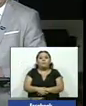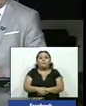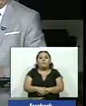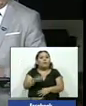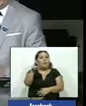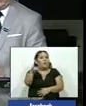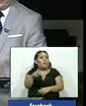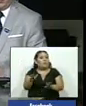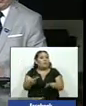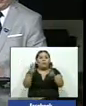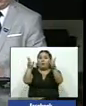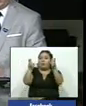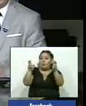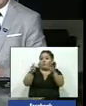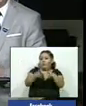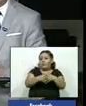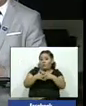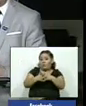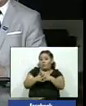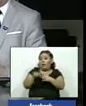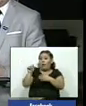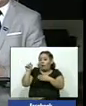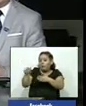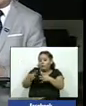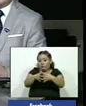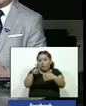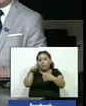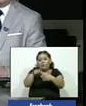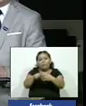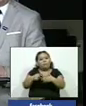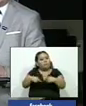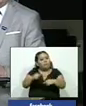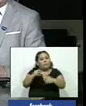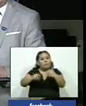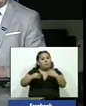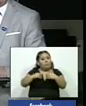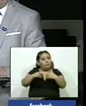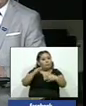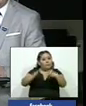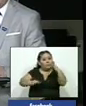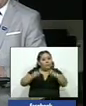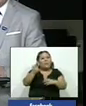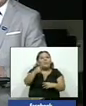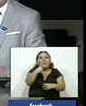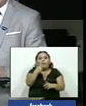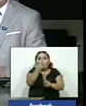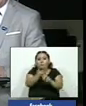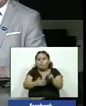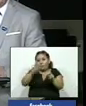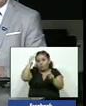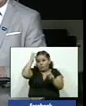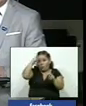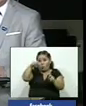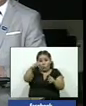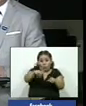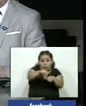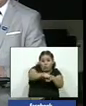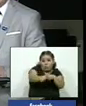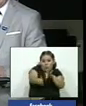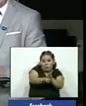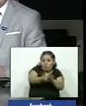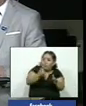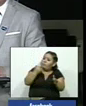Vamos ahora a noticias de Estados Unidos en este país se sigue hablando del juicio político contra el presidente Donald Trump hoy la Cámara de Representantes